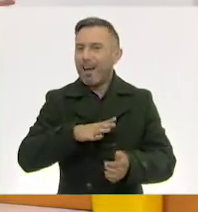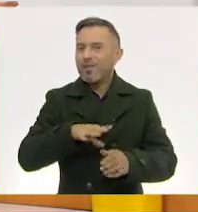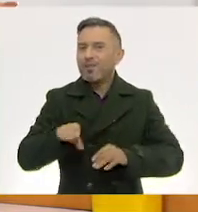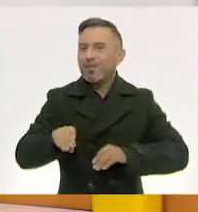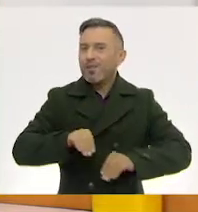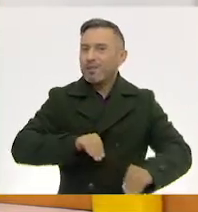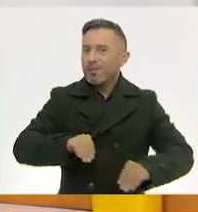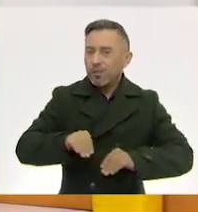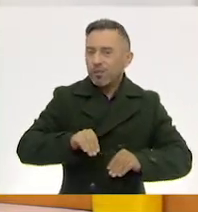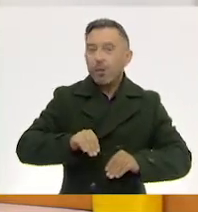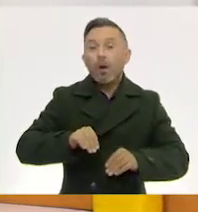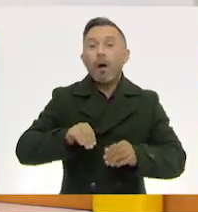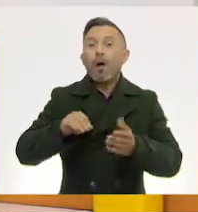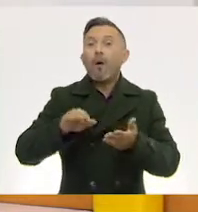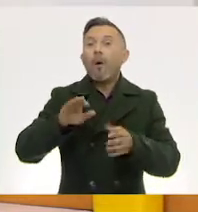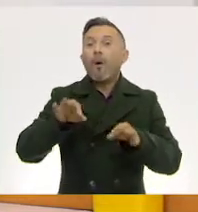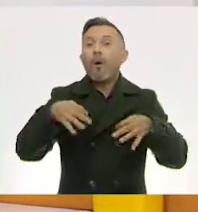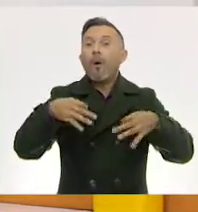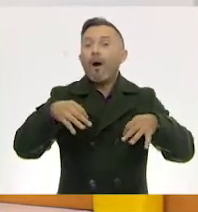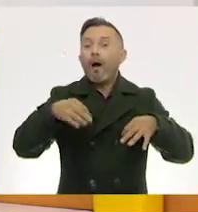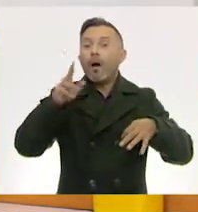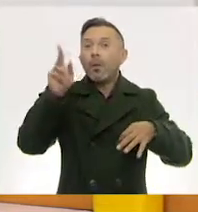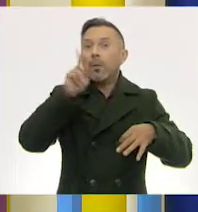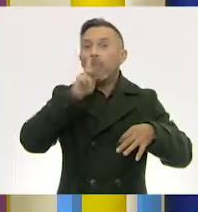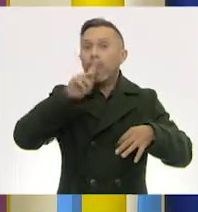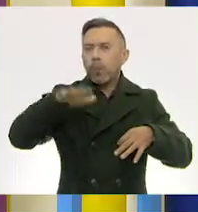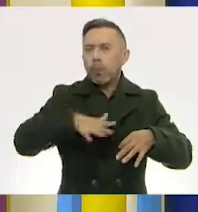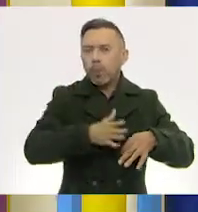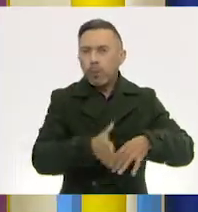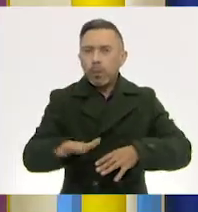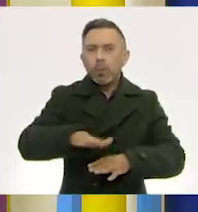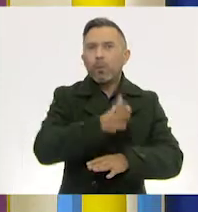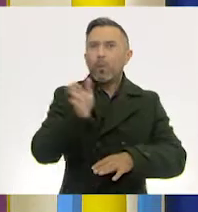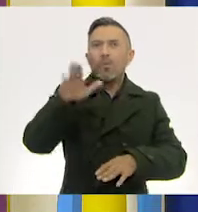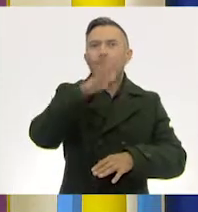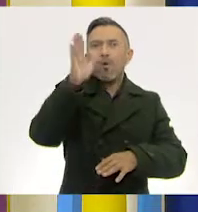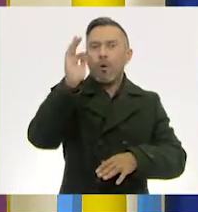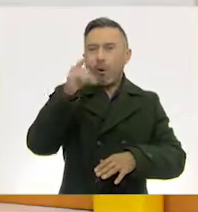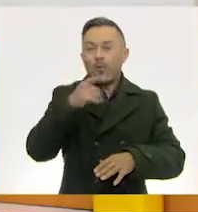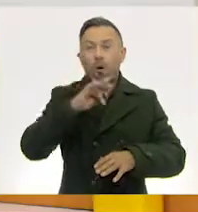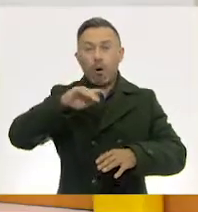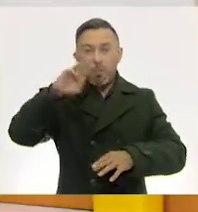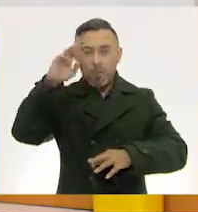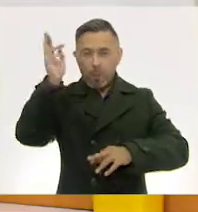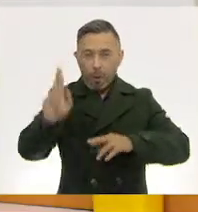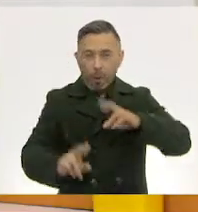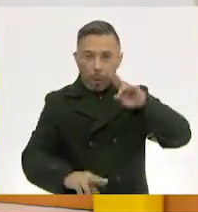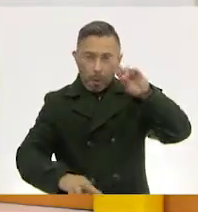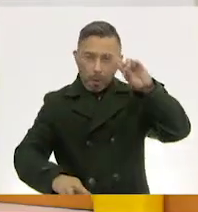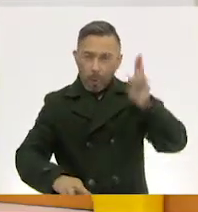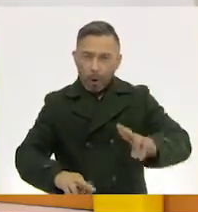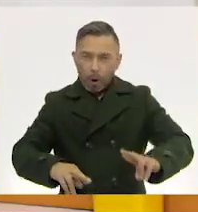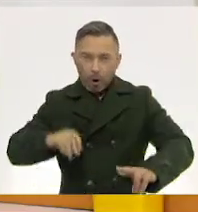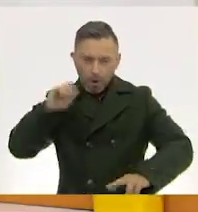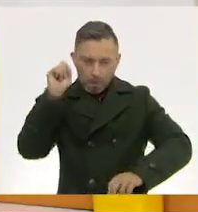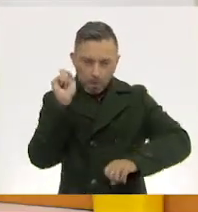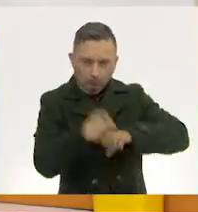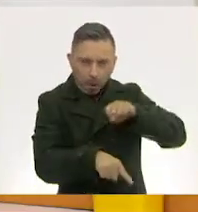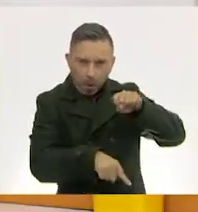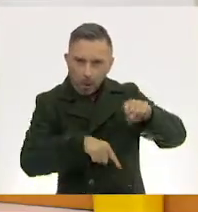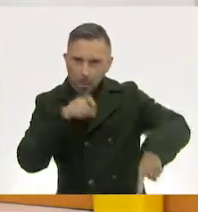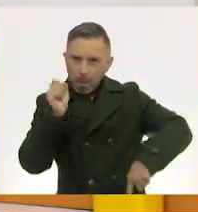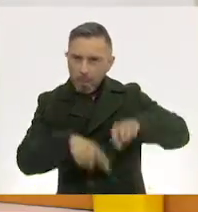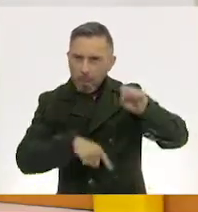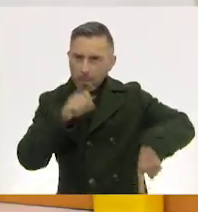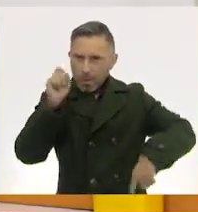hoja en el viento. La hoja con la tormenta. Exactamente, los rayos que aventabas. Las gotas que también aventabas.